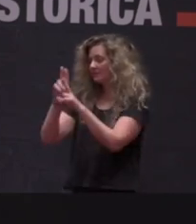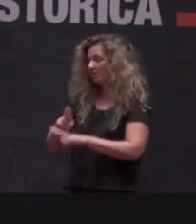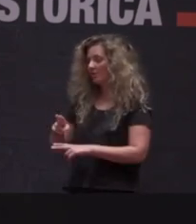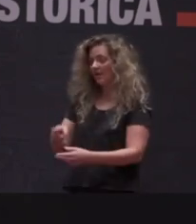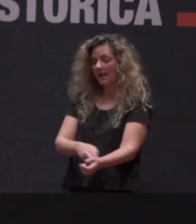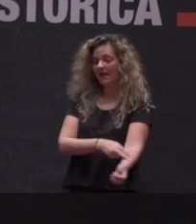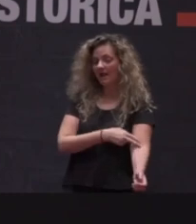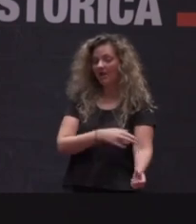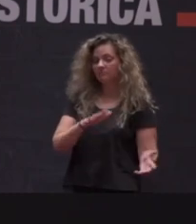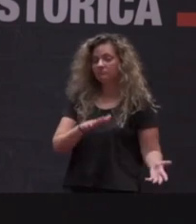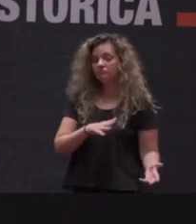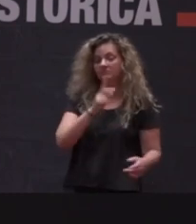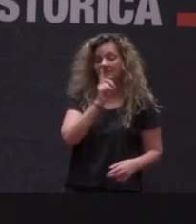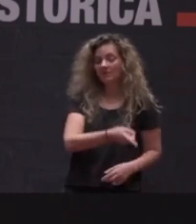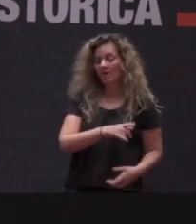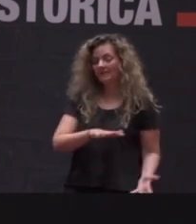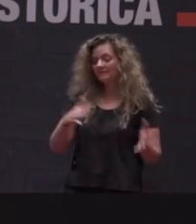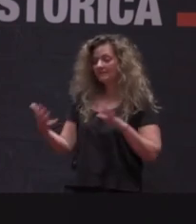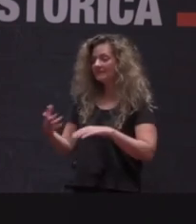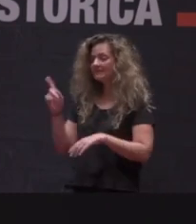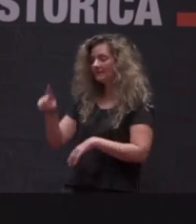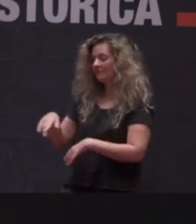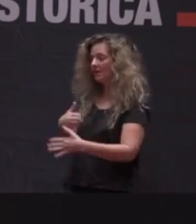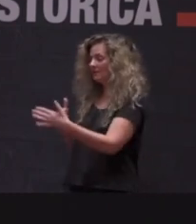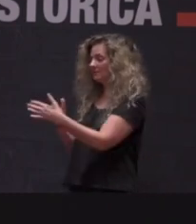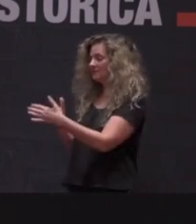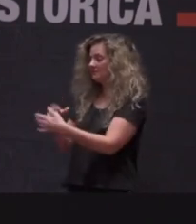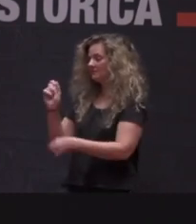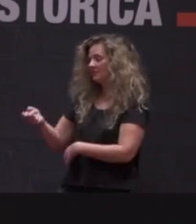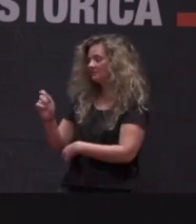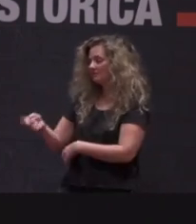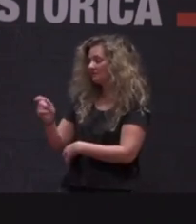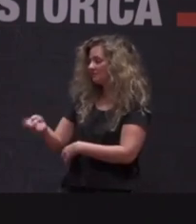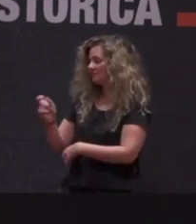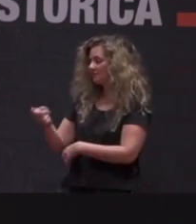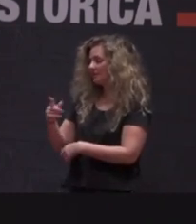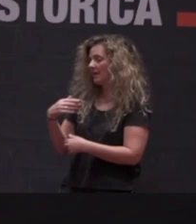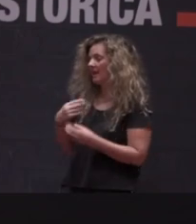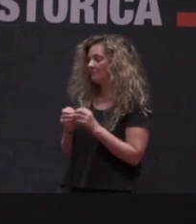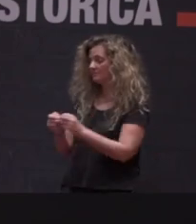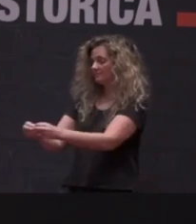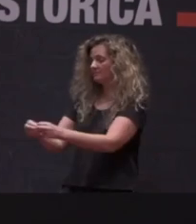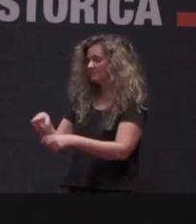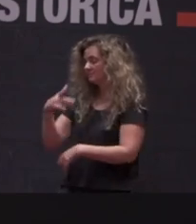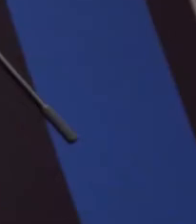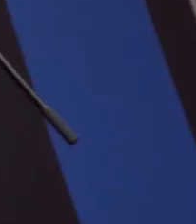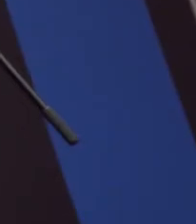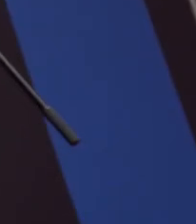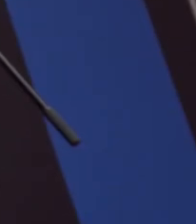dictadura franquista y la transición, sino que además obstaculiza constante y sistemáticamente la tramitación de esa causa criminal.